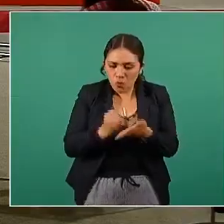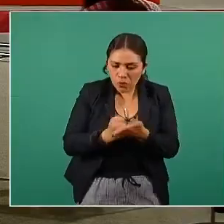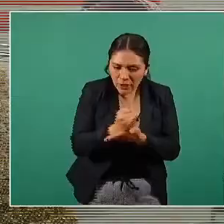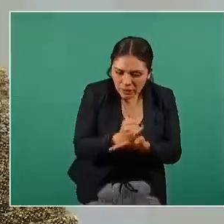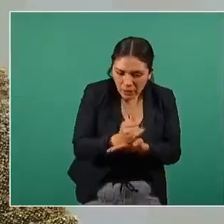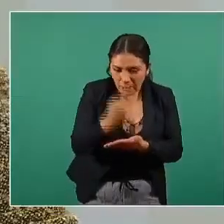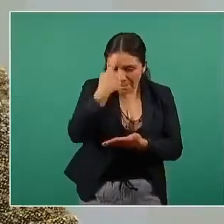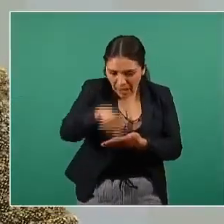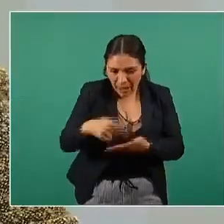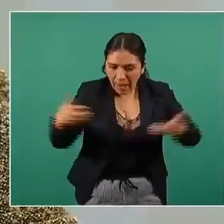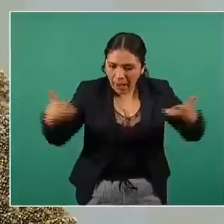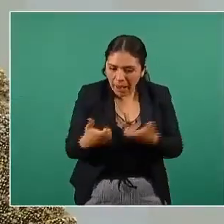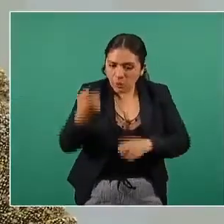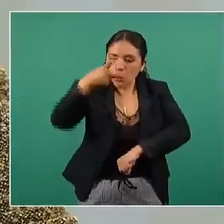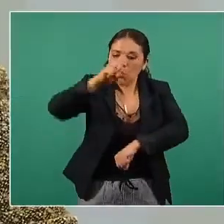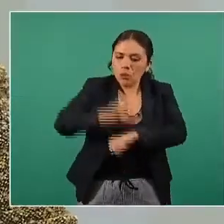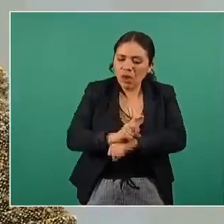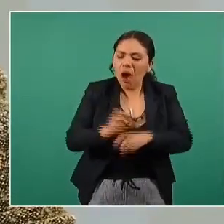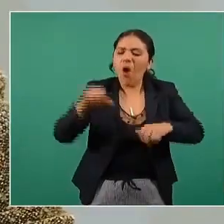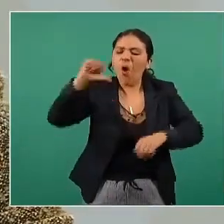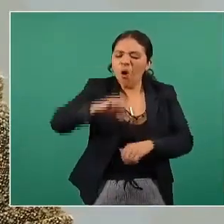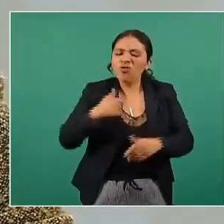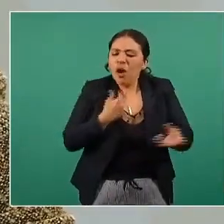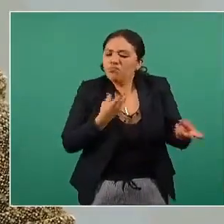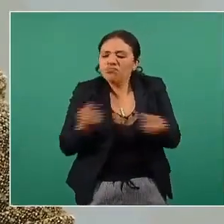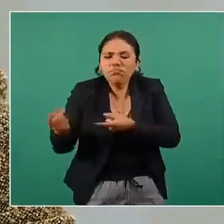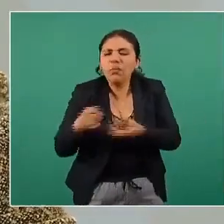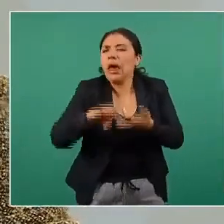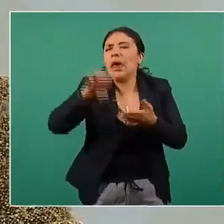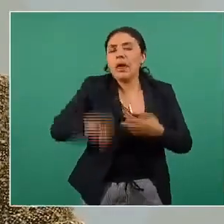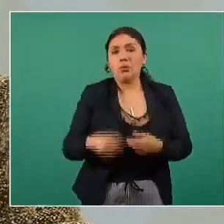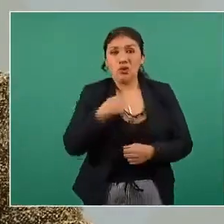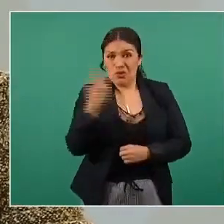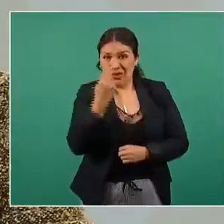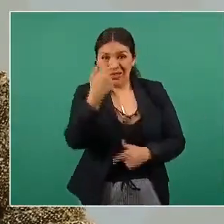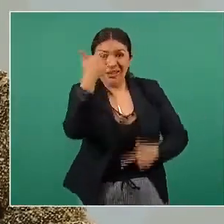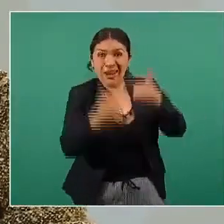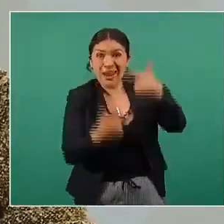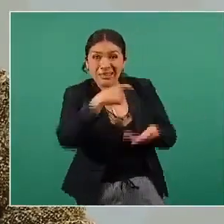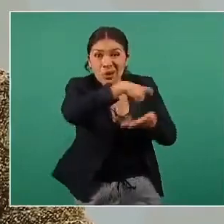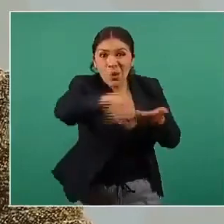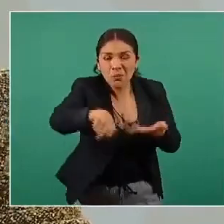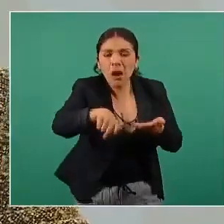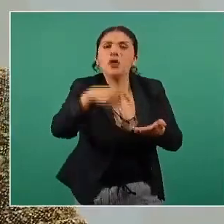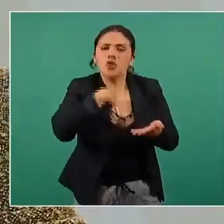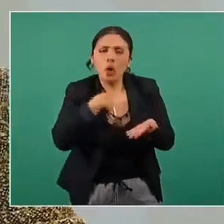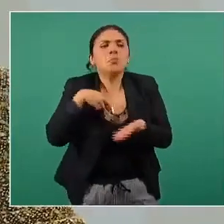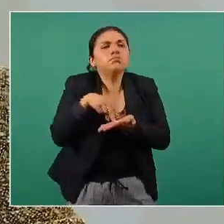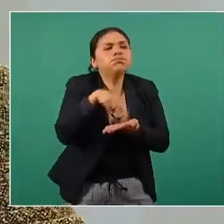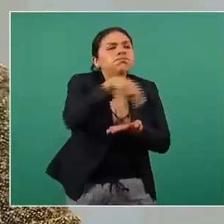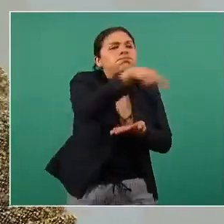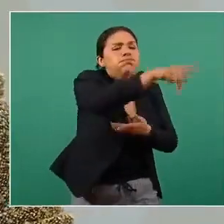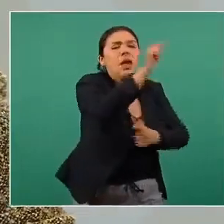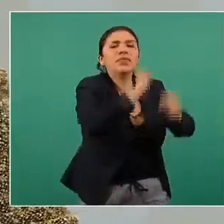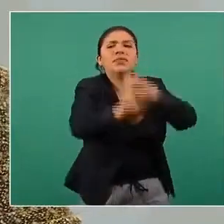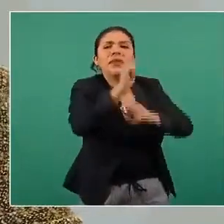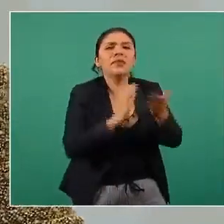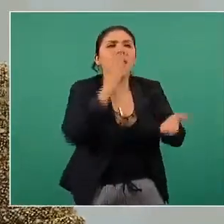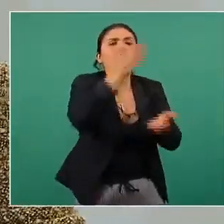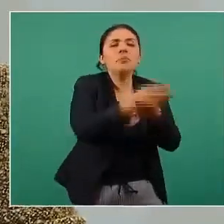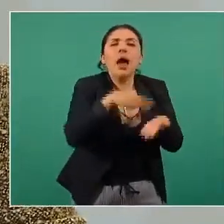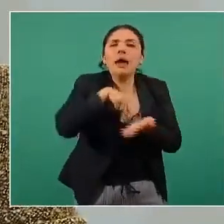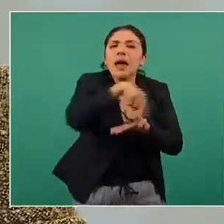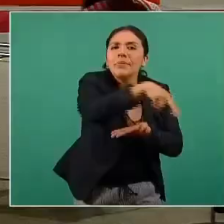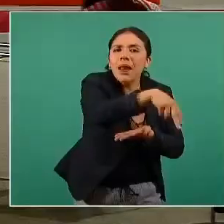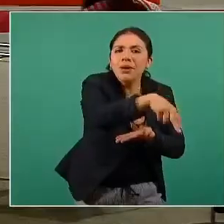activas a lo largo del día que si necesito leche decida ir a comprarla a la tienda caminando